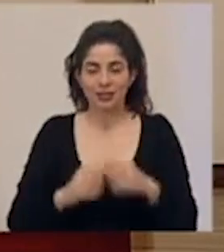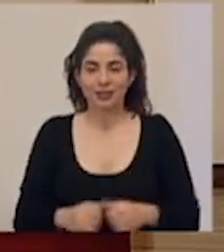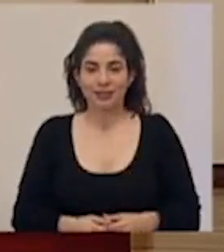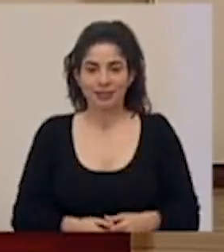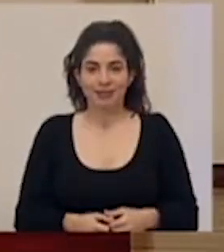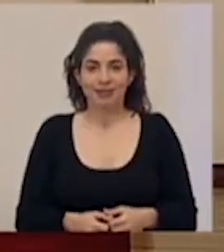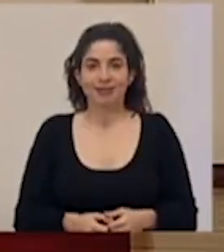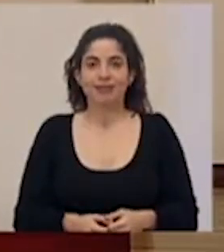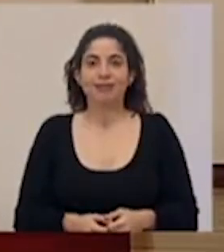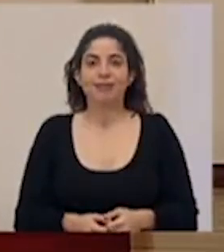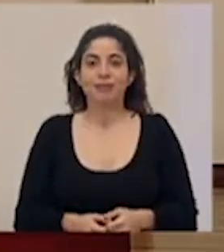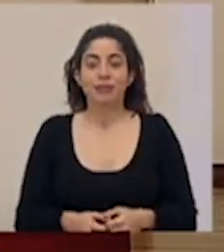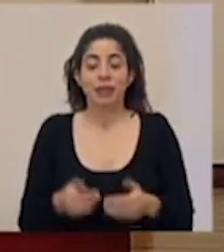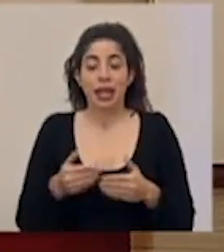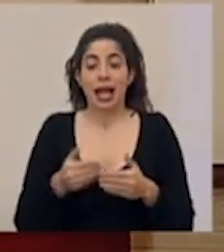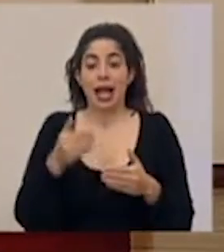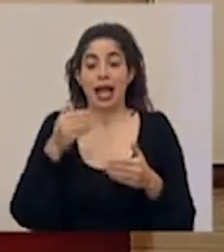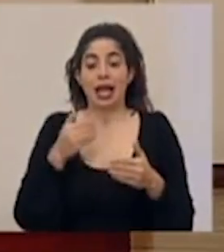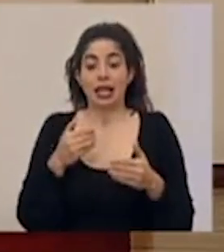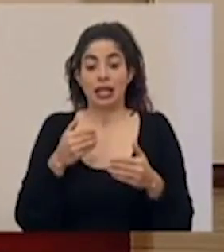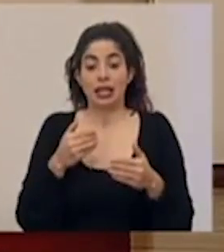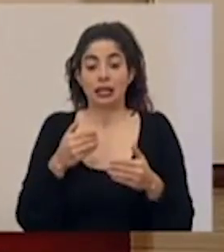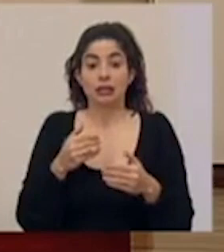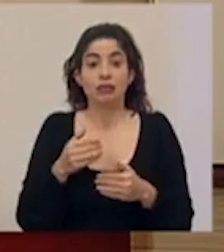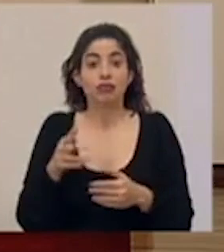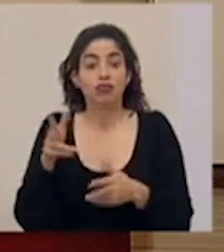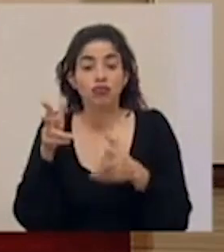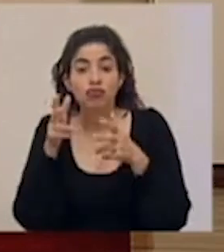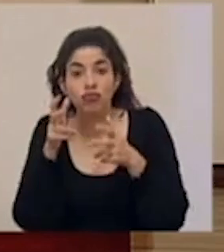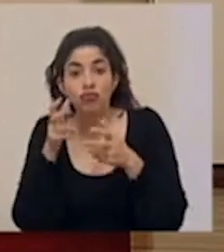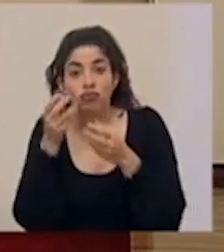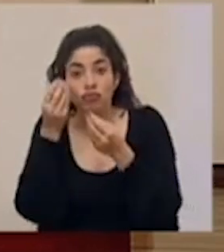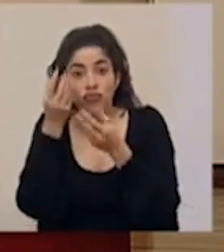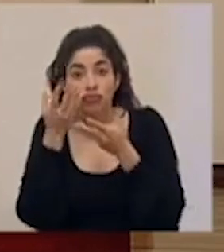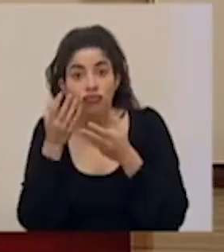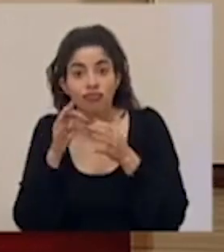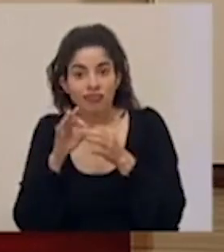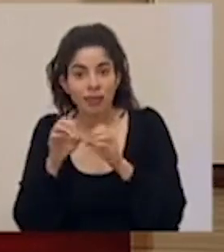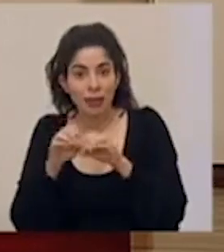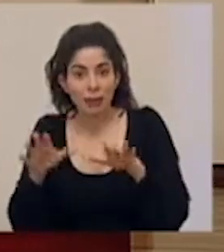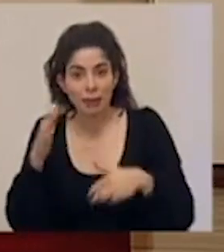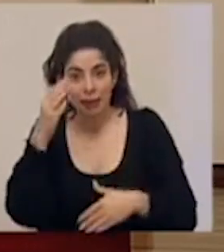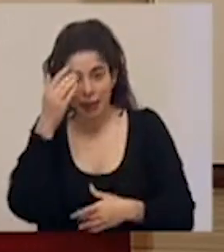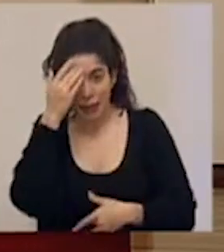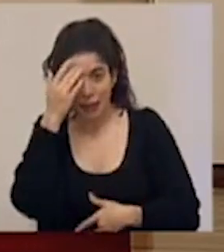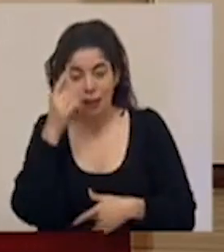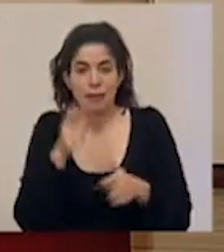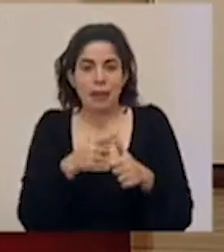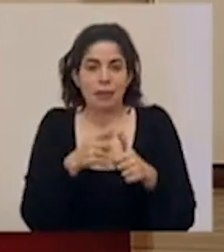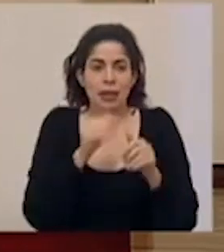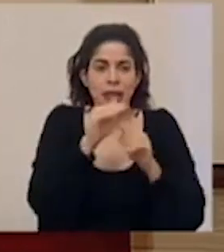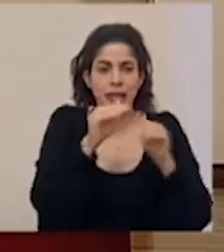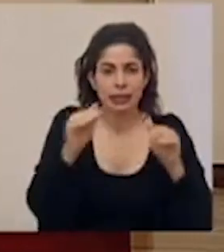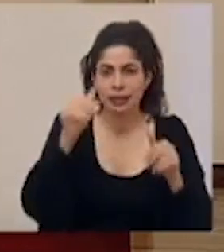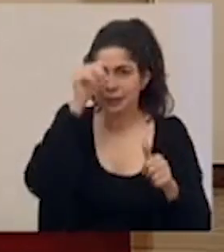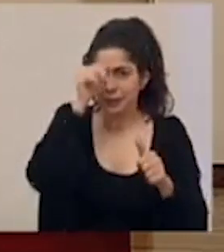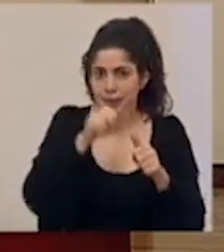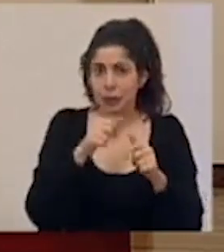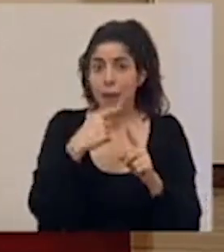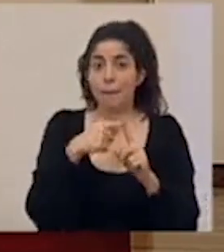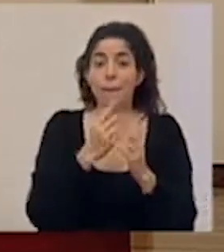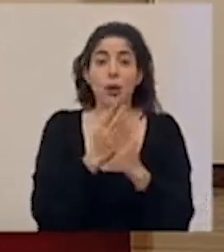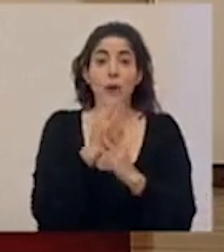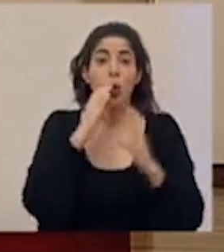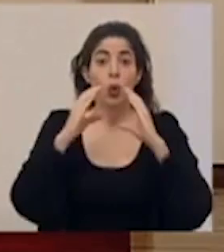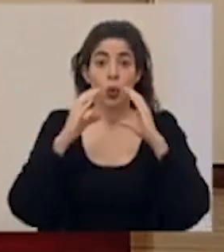comunicación. Antes de pasar a escuchar el informe epidemiológico, queremos recordarle a la población en general y a los medios de